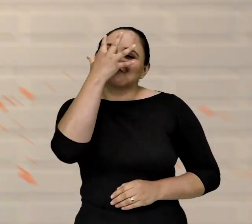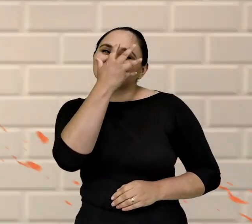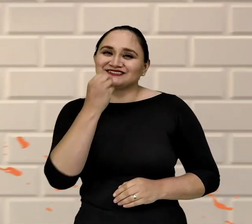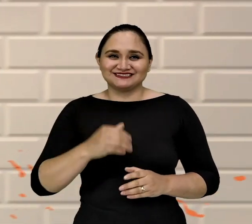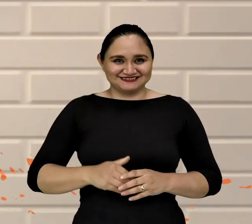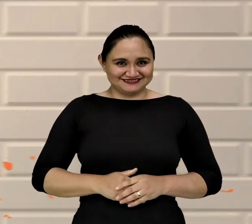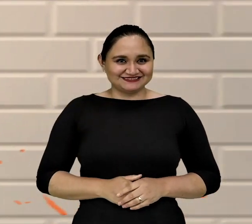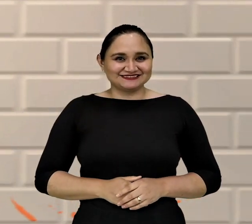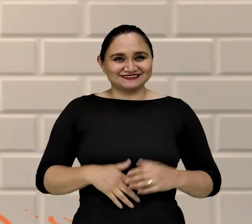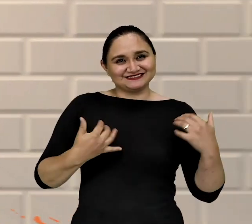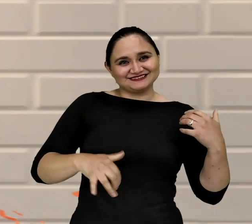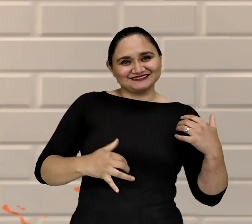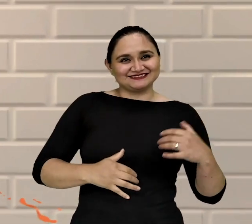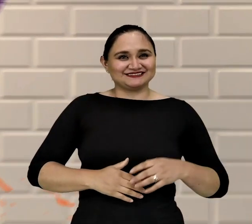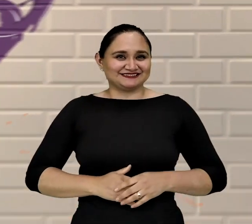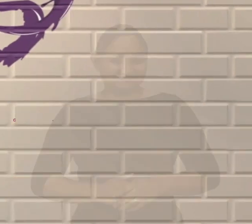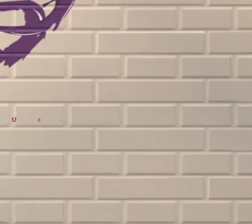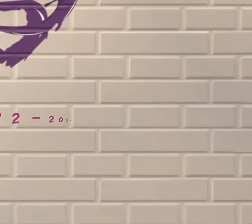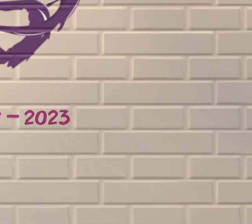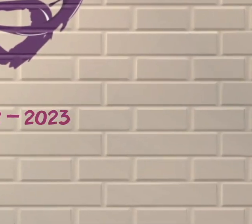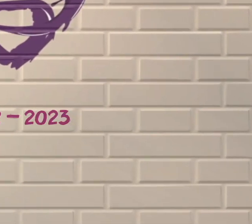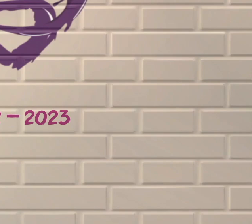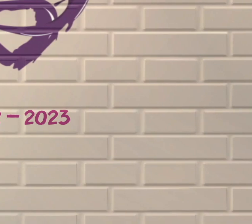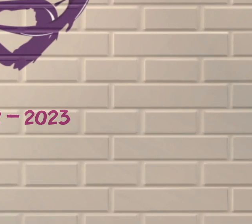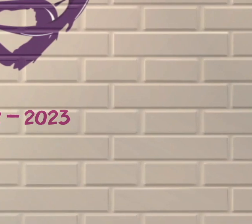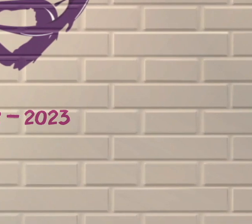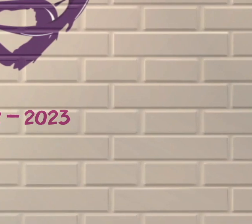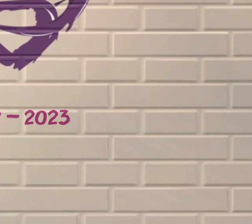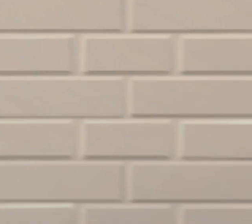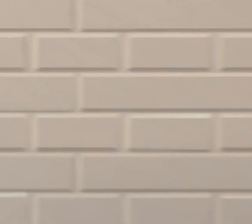- ¡Ah!